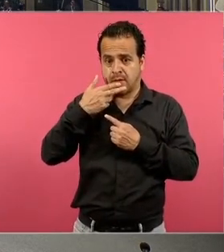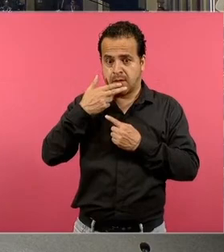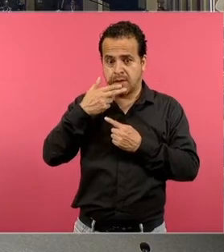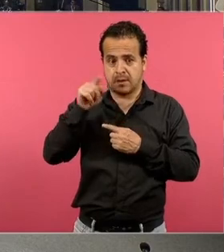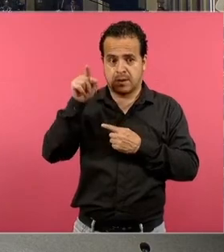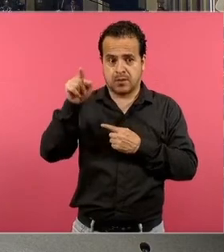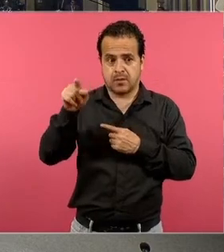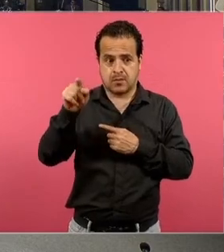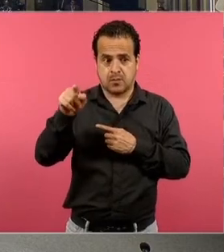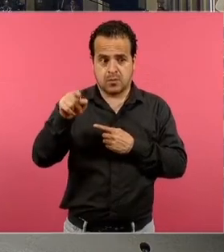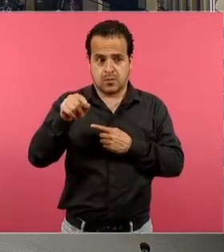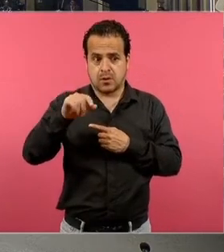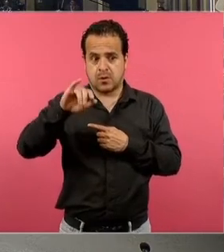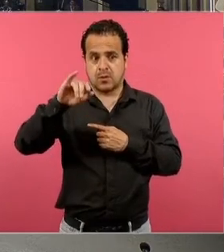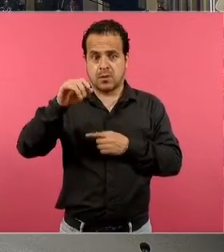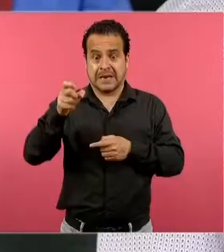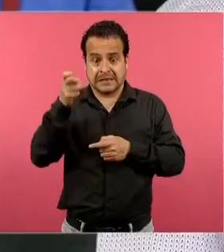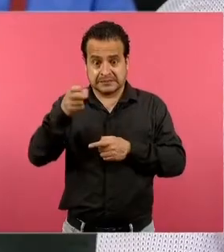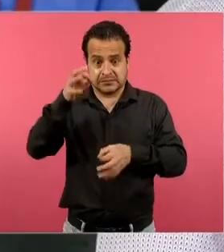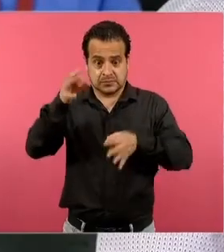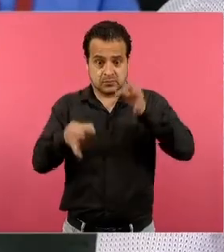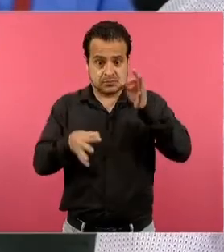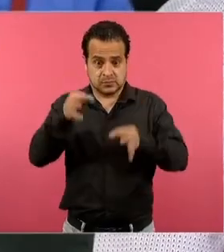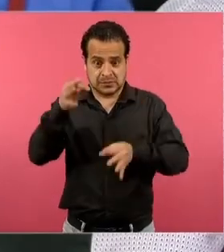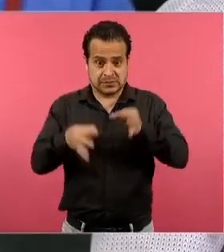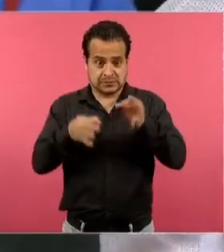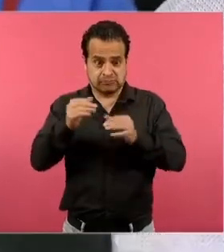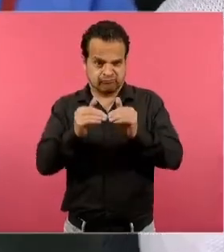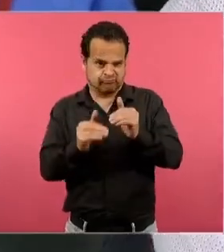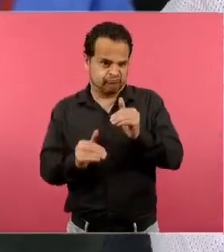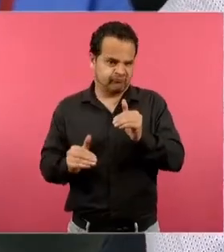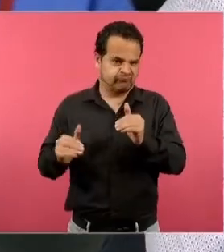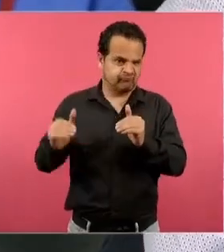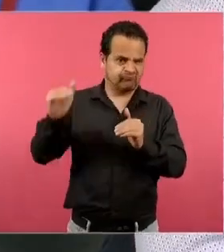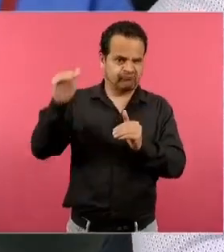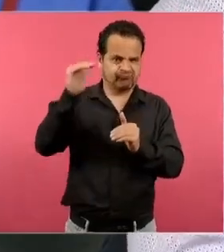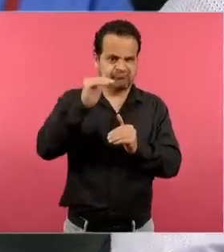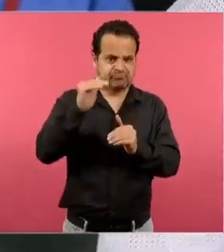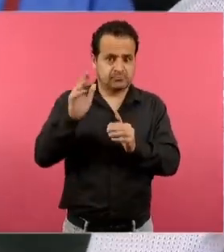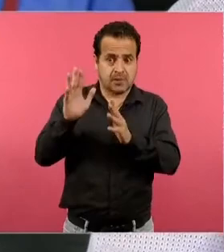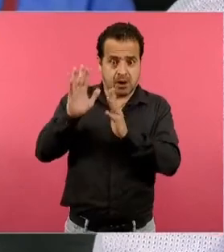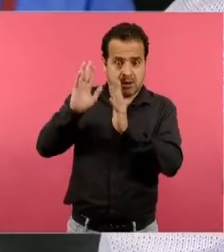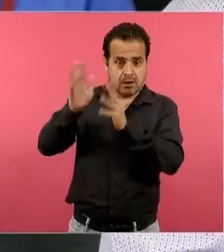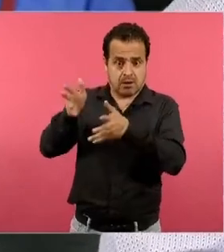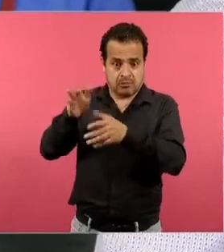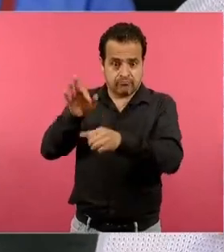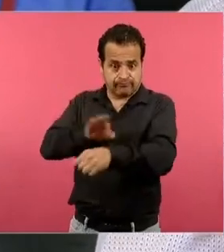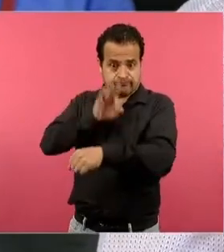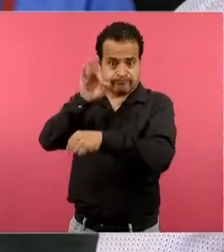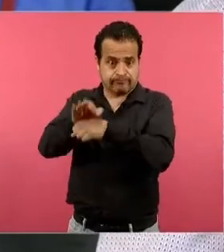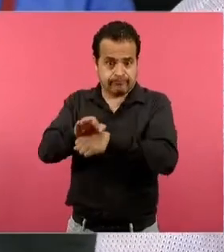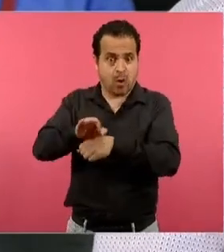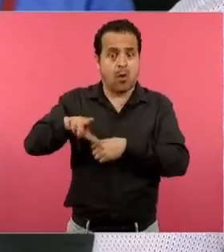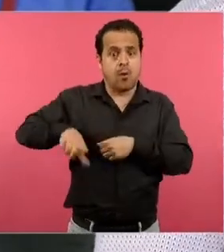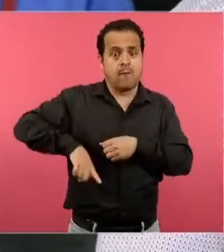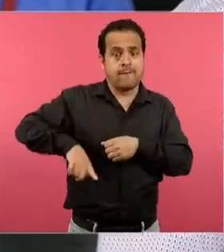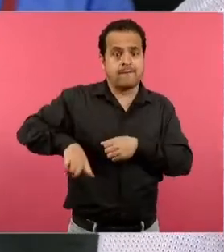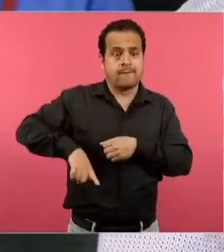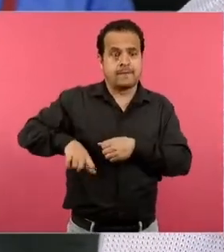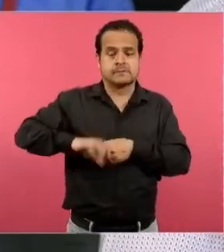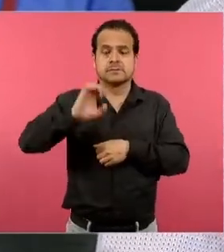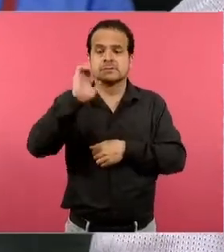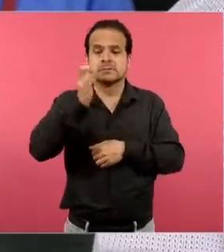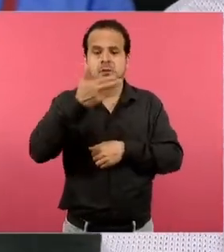Corte de Justicia el que ha otorgado un amparo al Poder Ejecutivo, es decir, al gobierno del Estado de Chihuahua para no distribuir estos